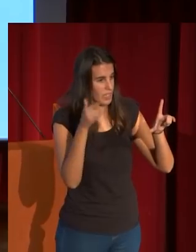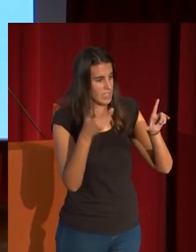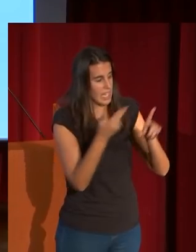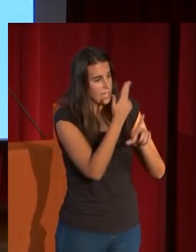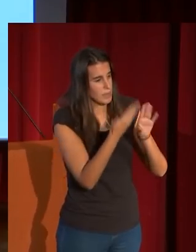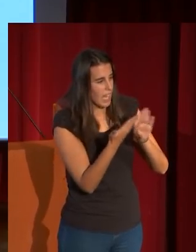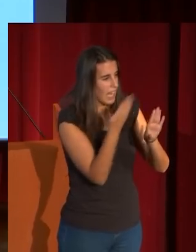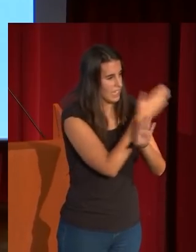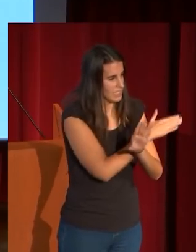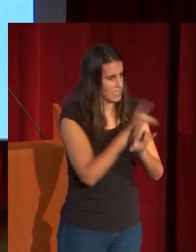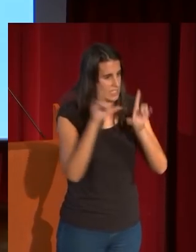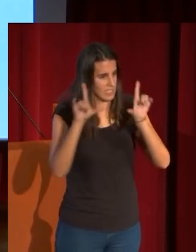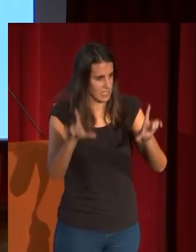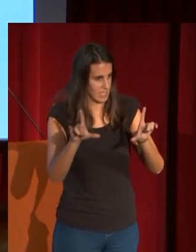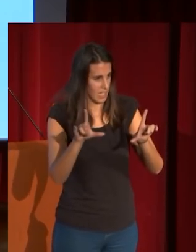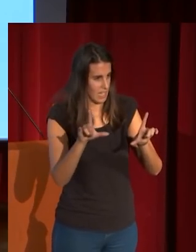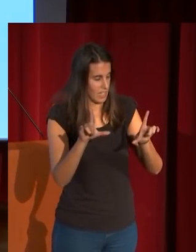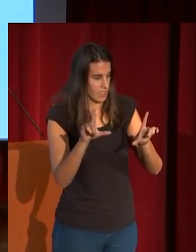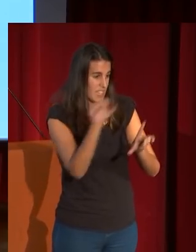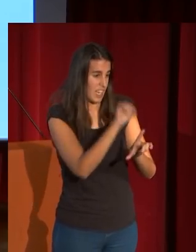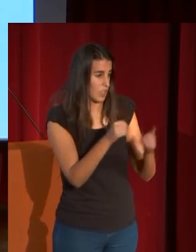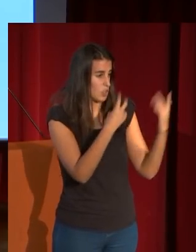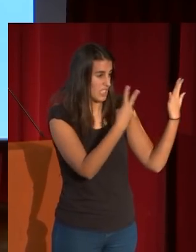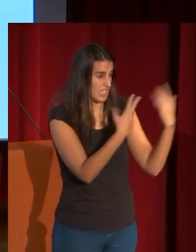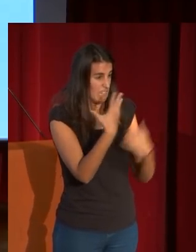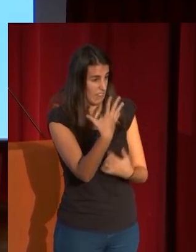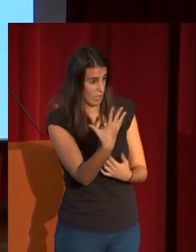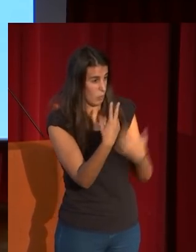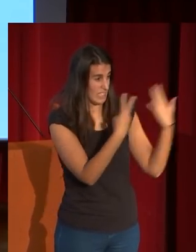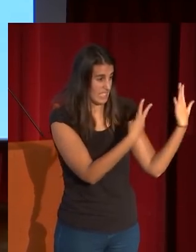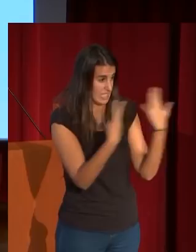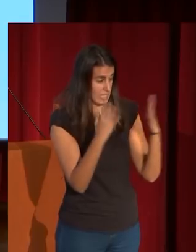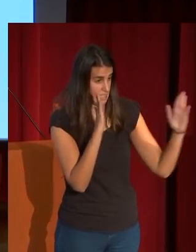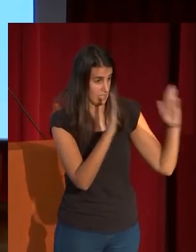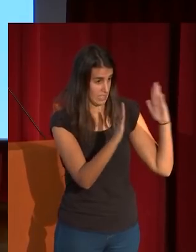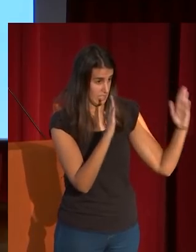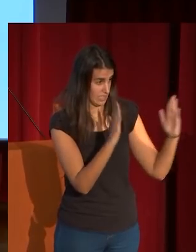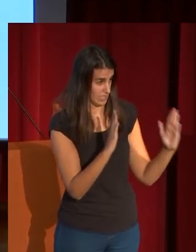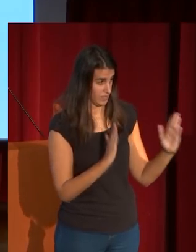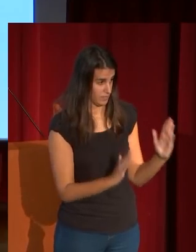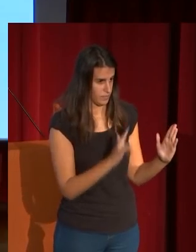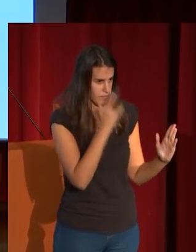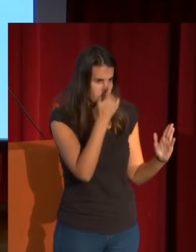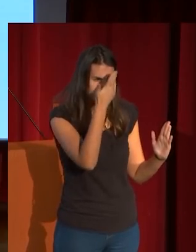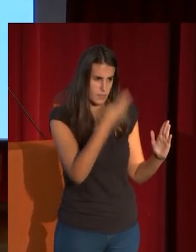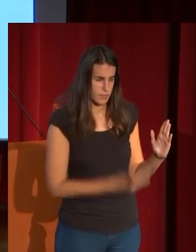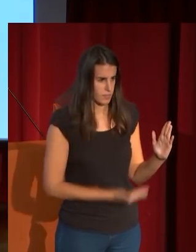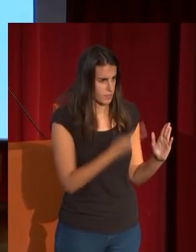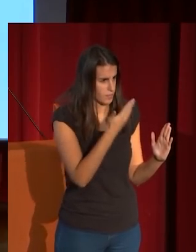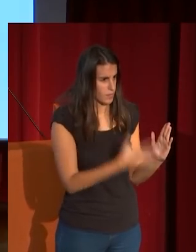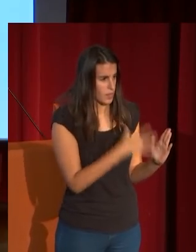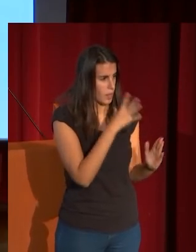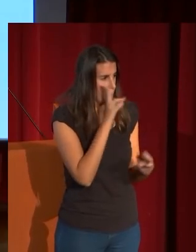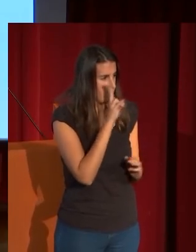la modelo son del 65 al 67 las tres versiones pero es muy relevante el